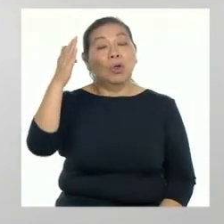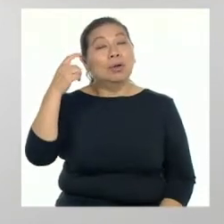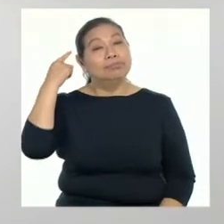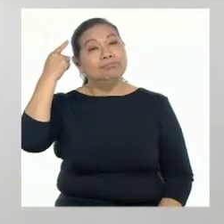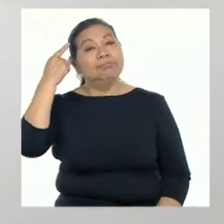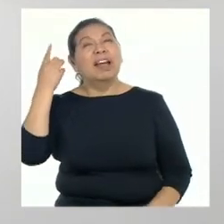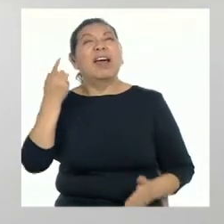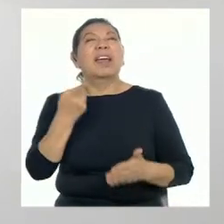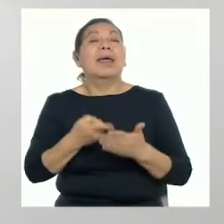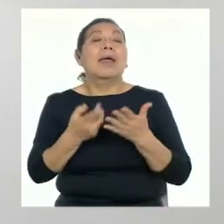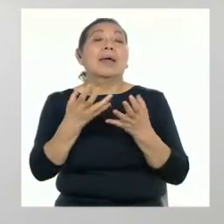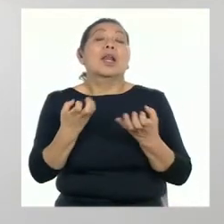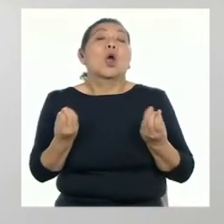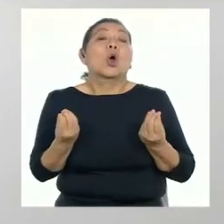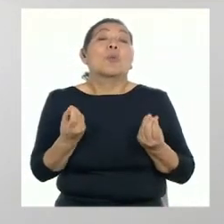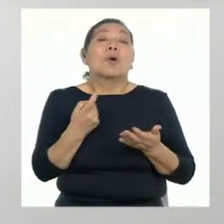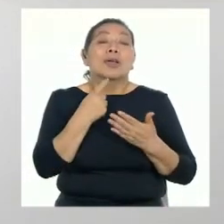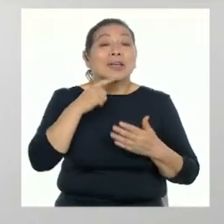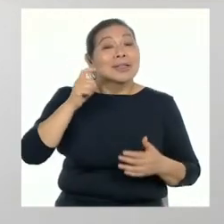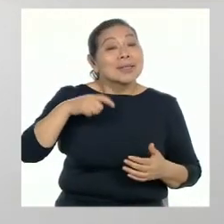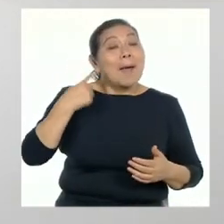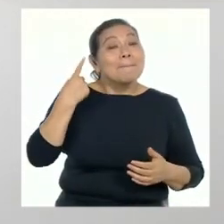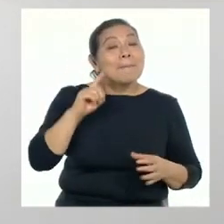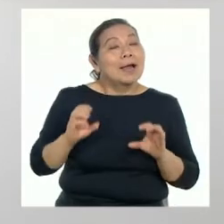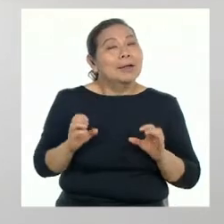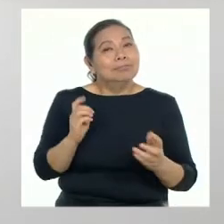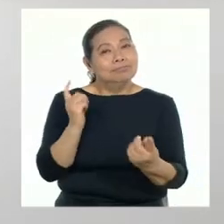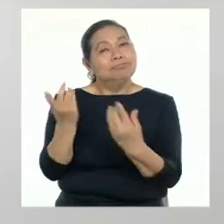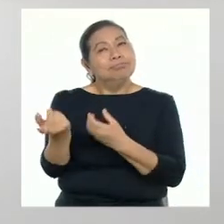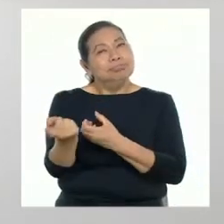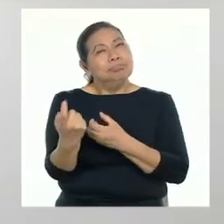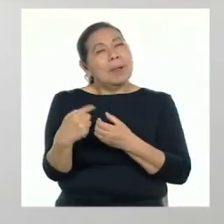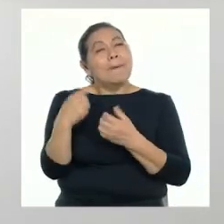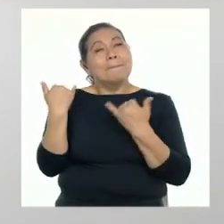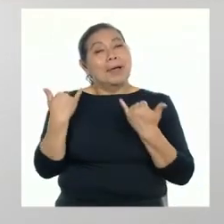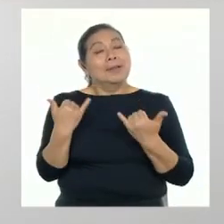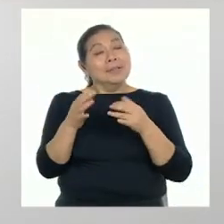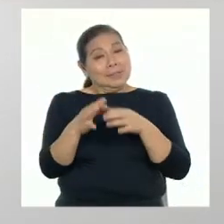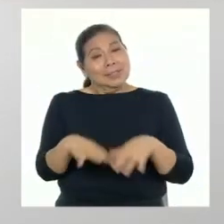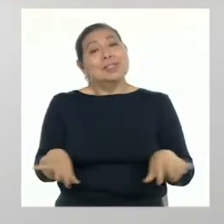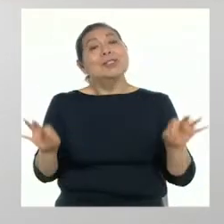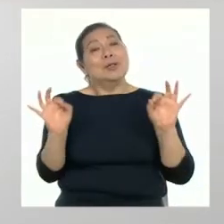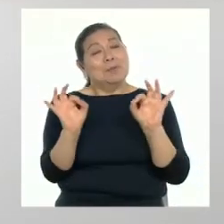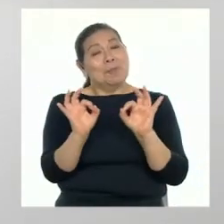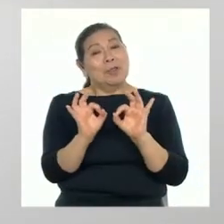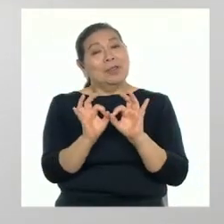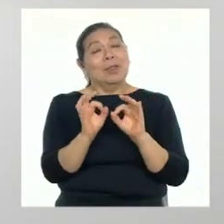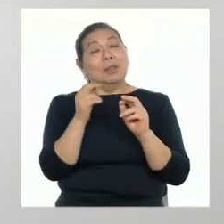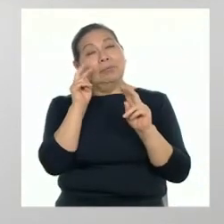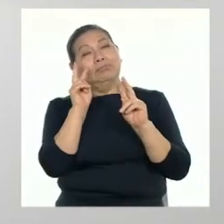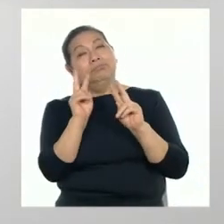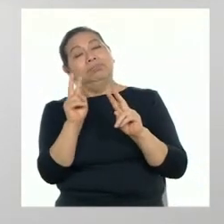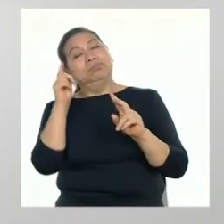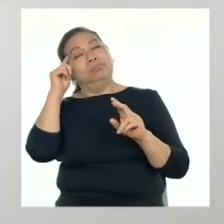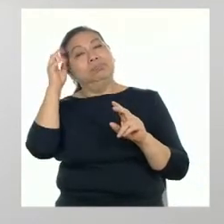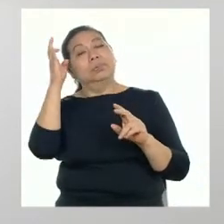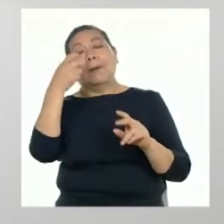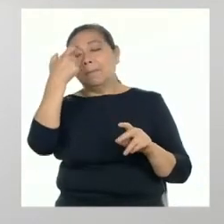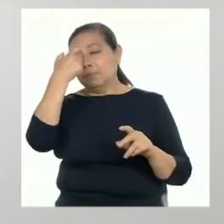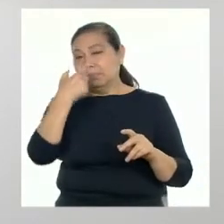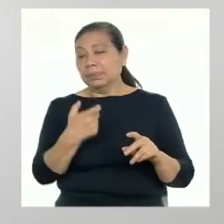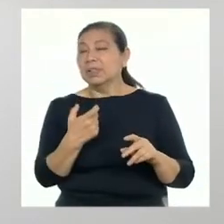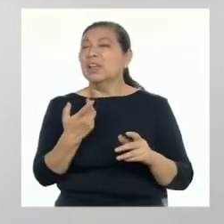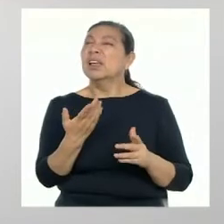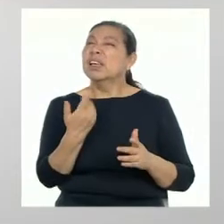reflexionar sobre qué queremos y qué necesitamos hacer para conseguirlo. Para eso es importante tener una visión y misión personal.